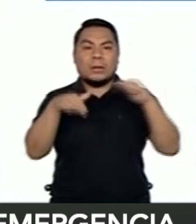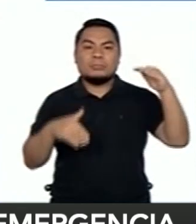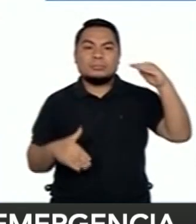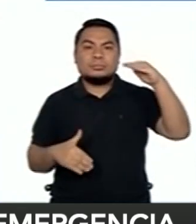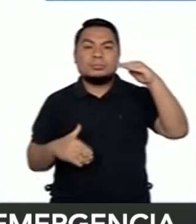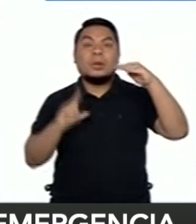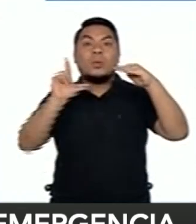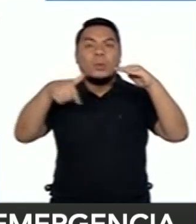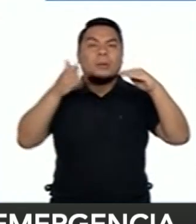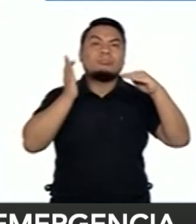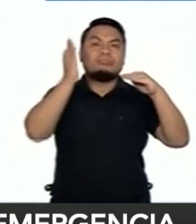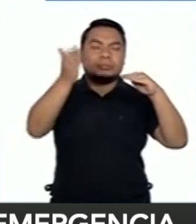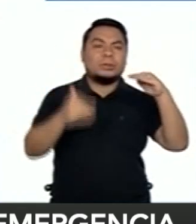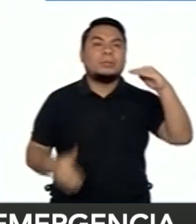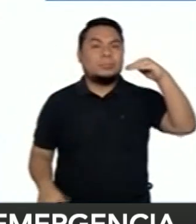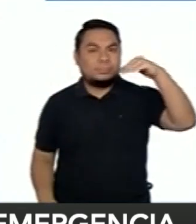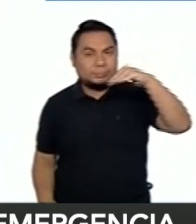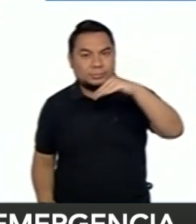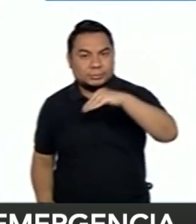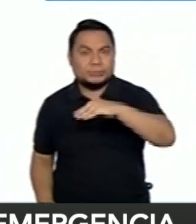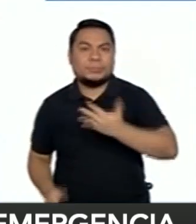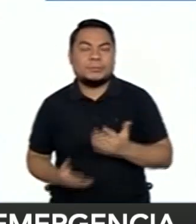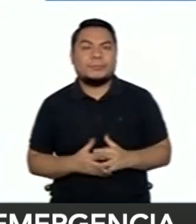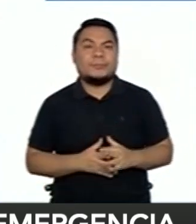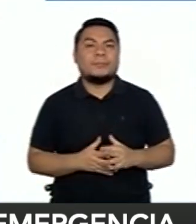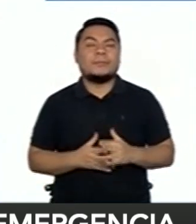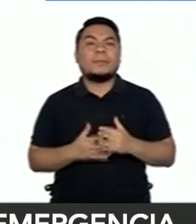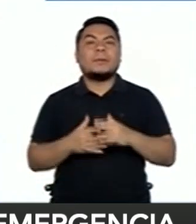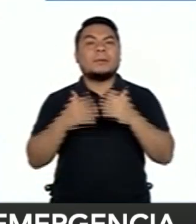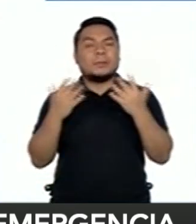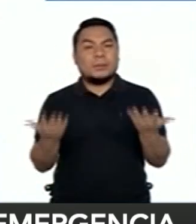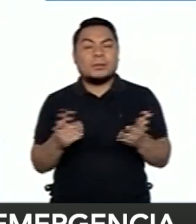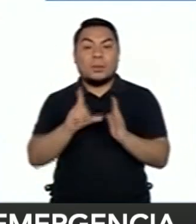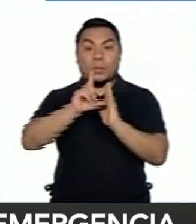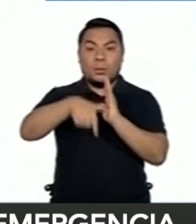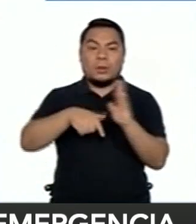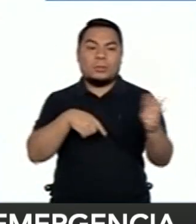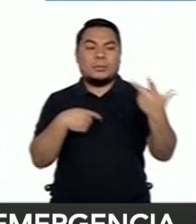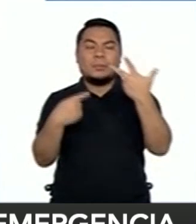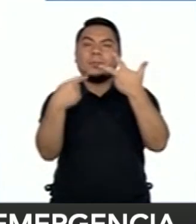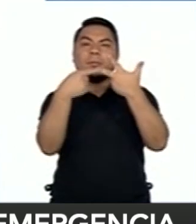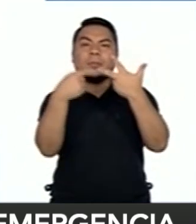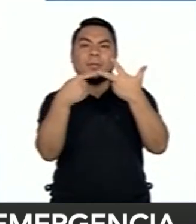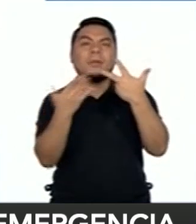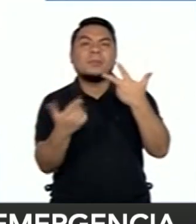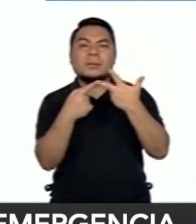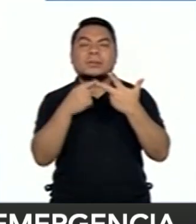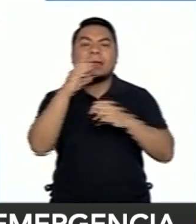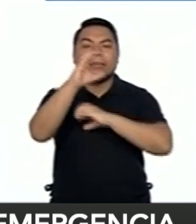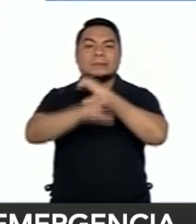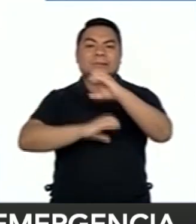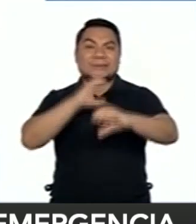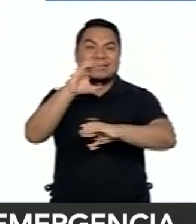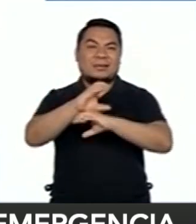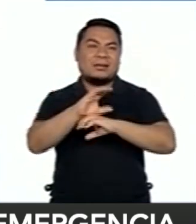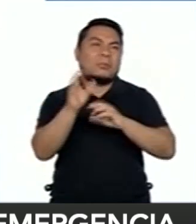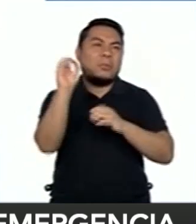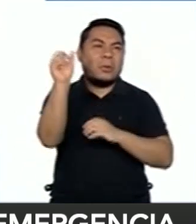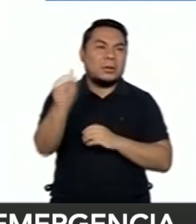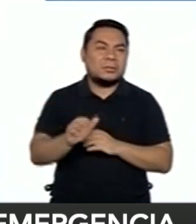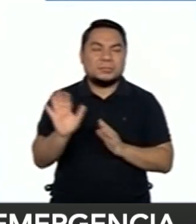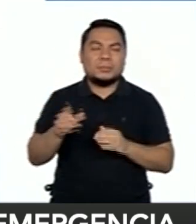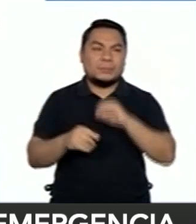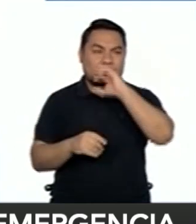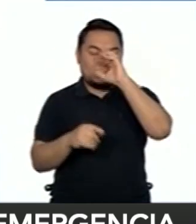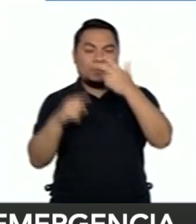no entre en crecimiento. Entonces, y luego tenemos en celeste o azul, según como se